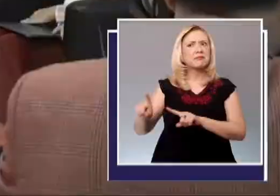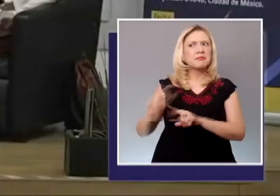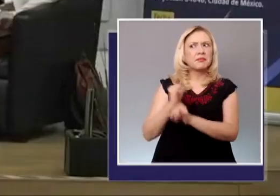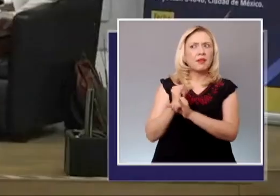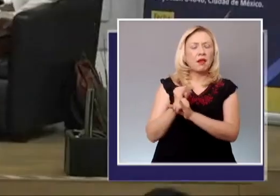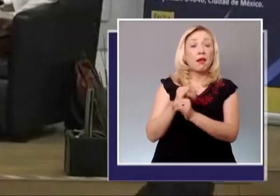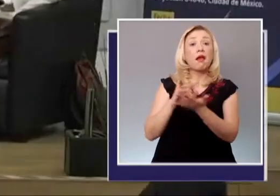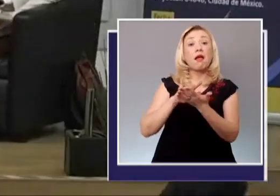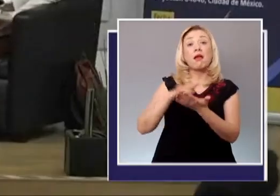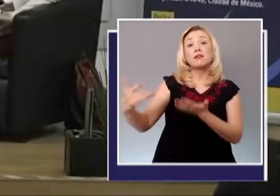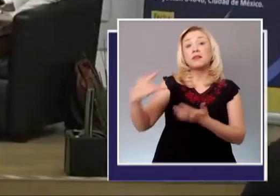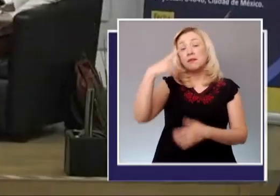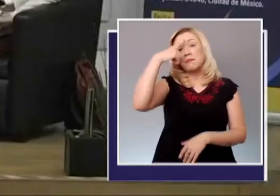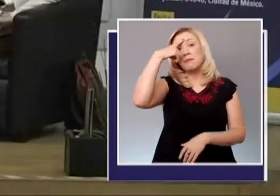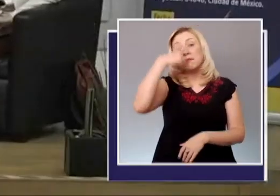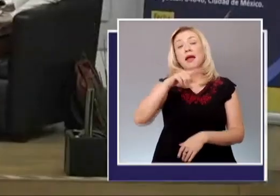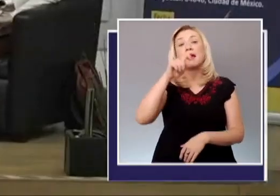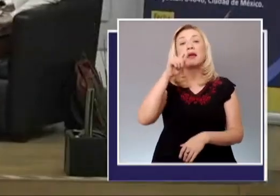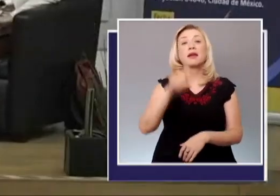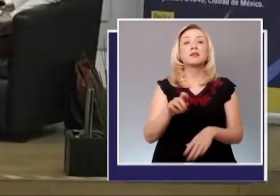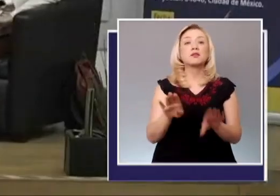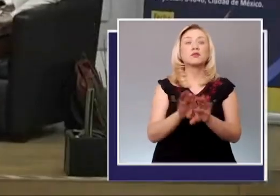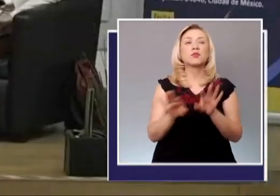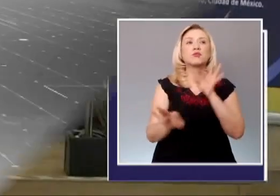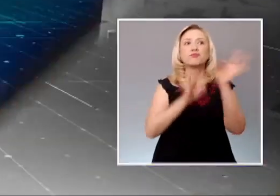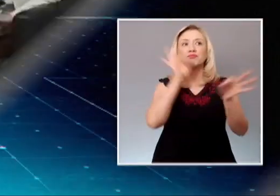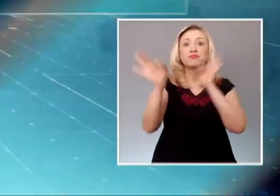principales medios de propaganda política.